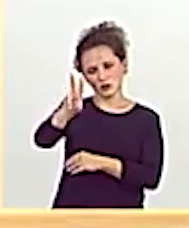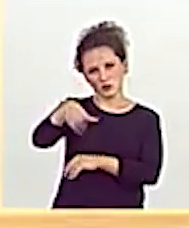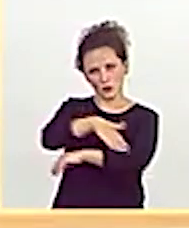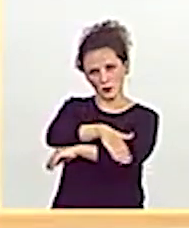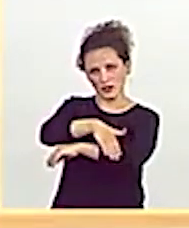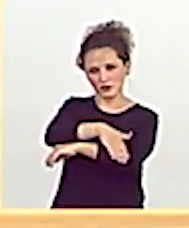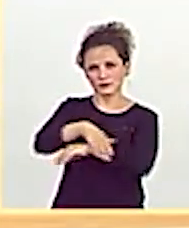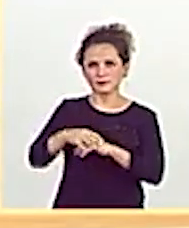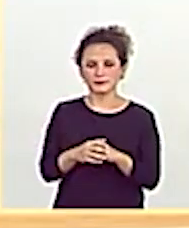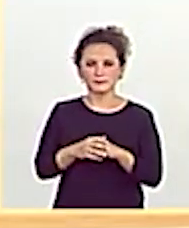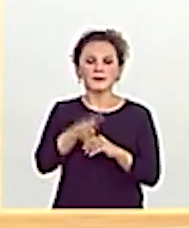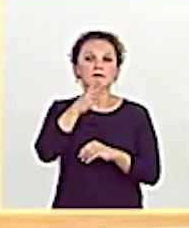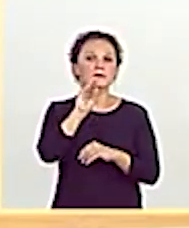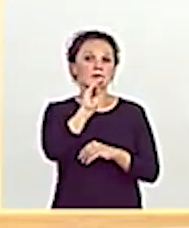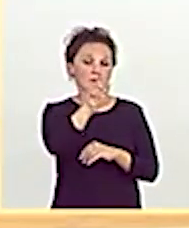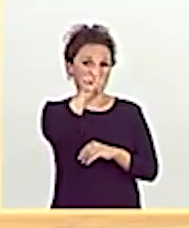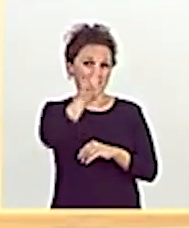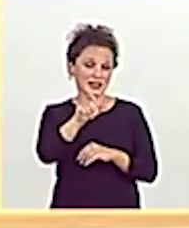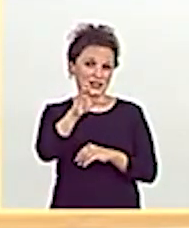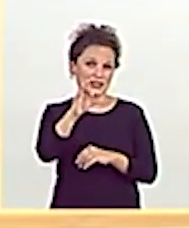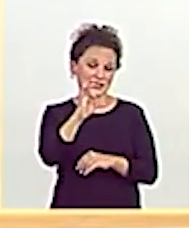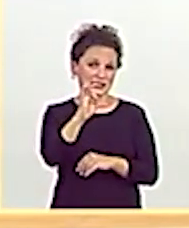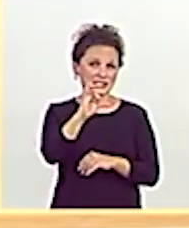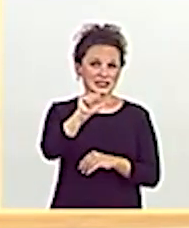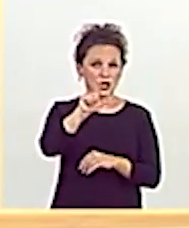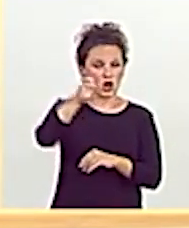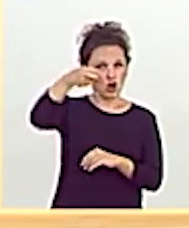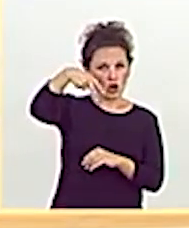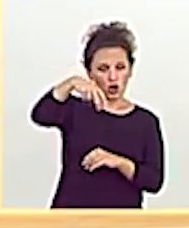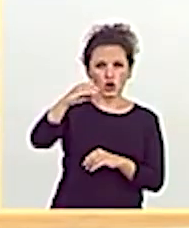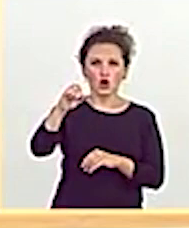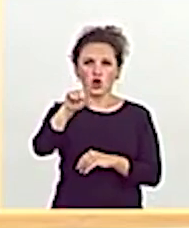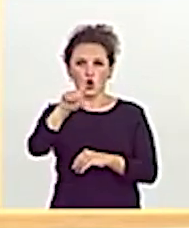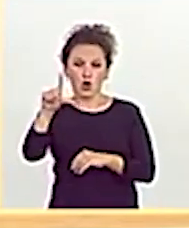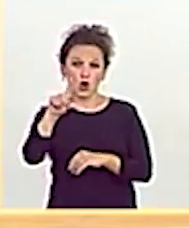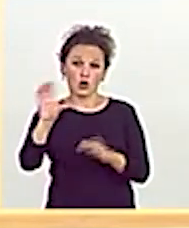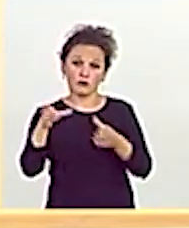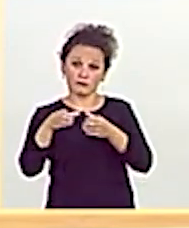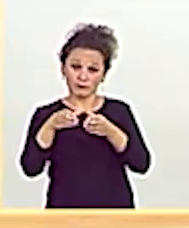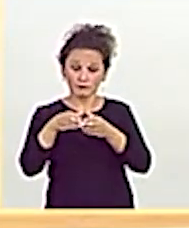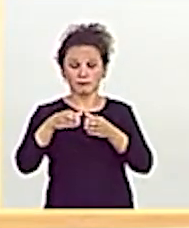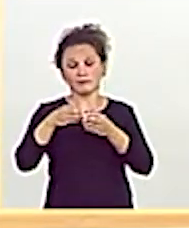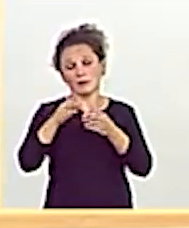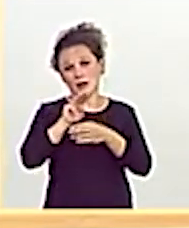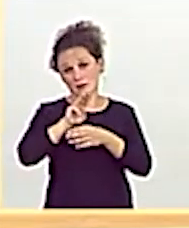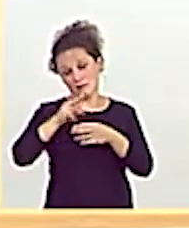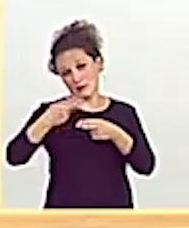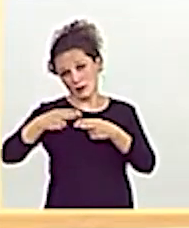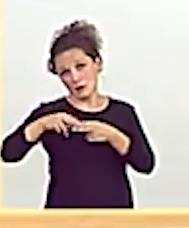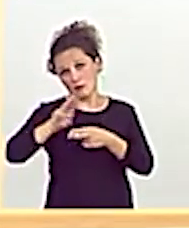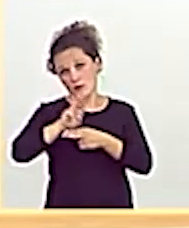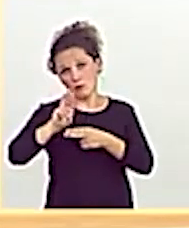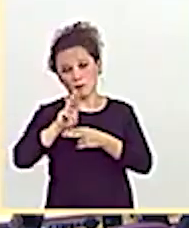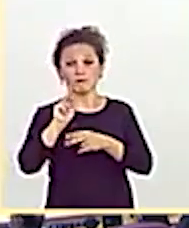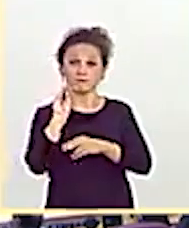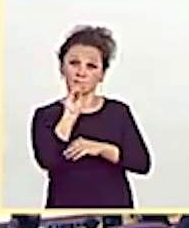Pregunta de la senadora Salón Colt, del Grupo Parlamentario Popular, dirigida al vicepresidente segundo del Gobierno.